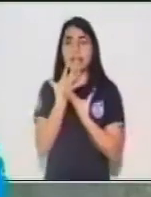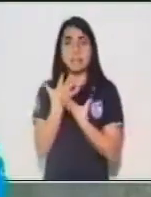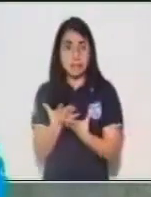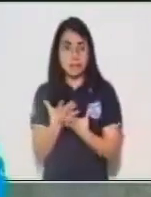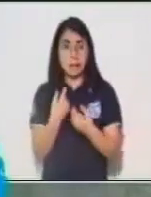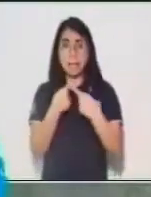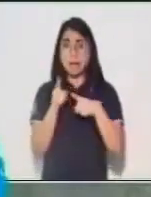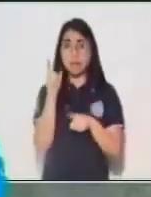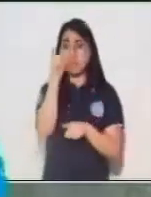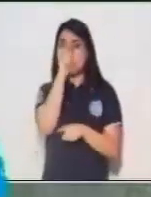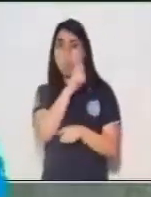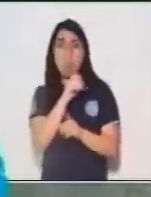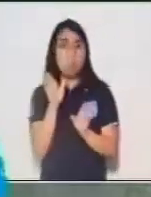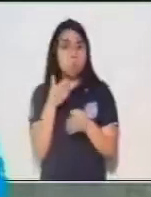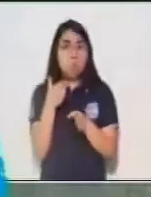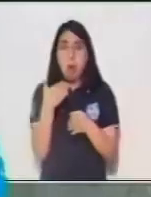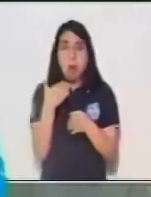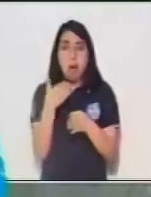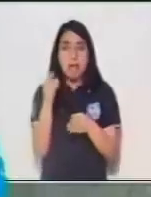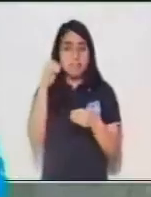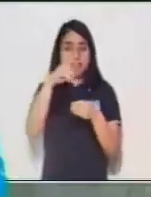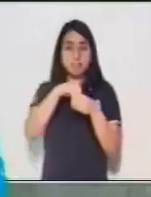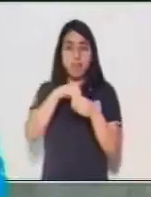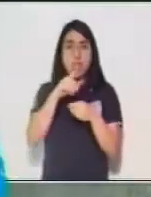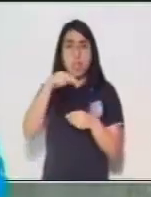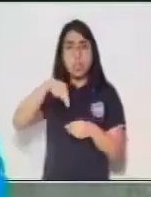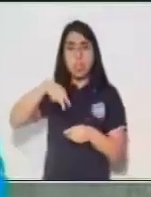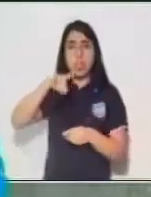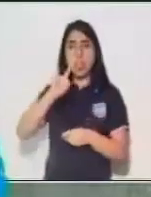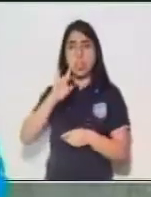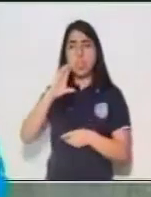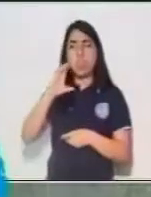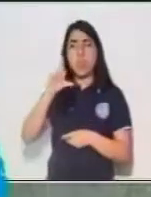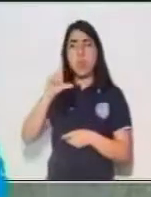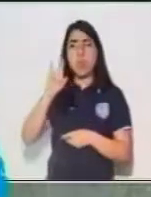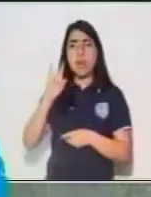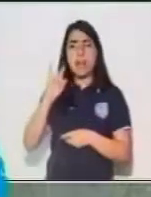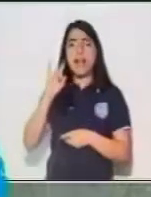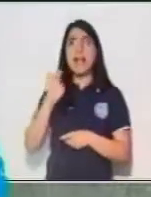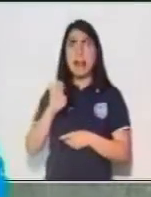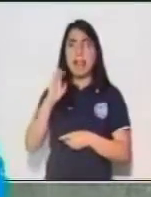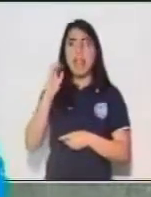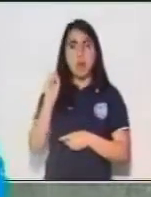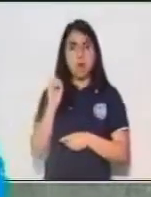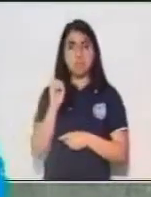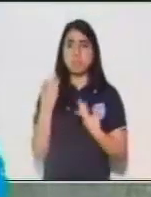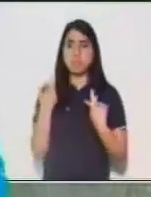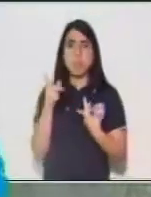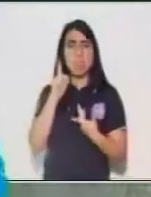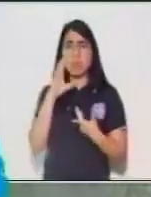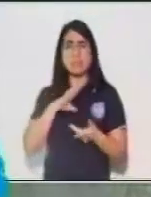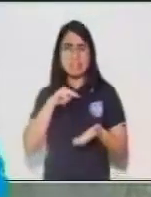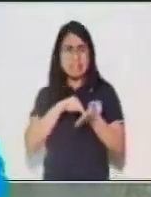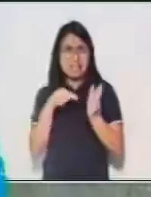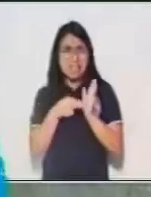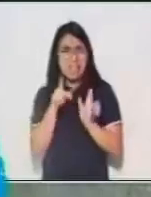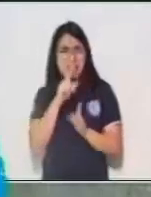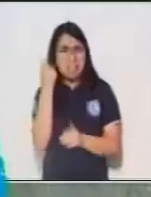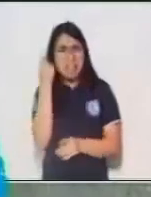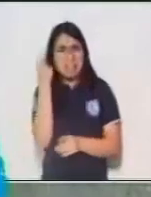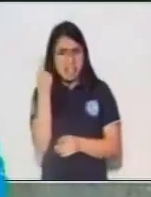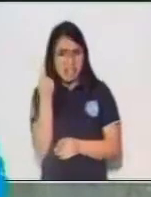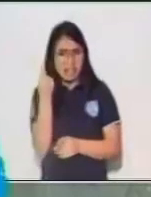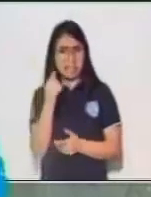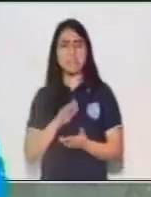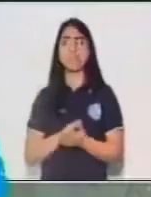pronombre cuando no está el sustantivo presente. El modificador directo, pues es otra unidad sintáctica y